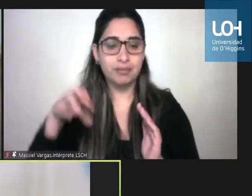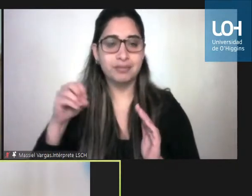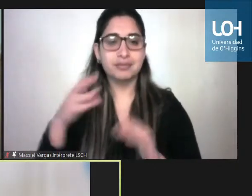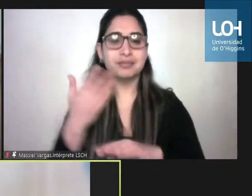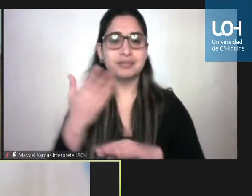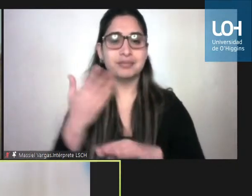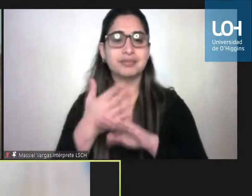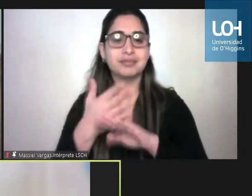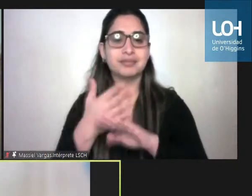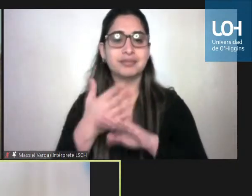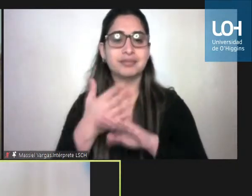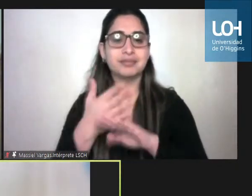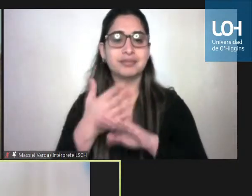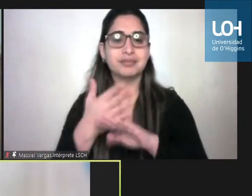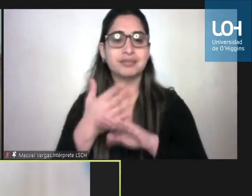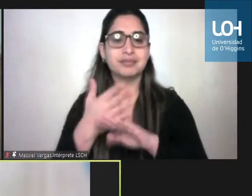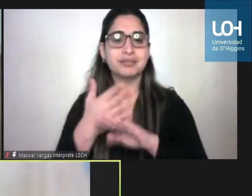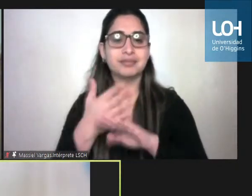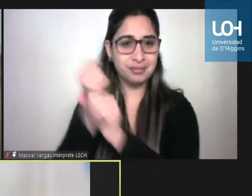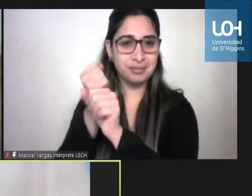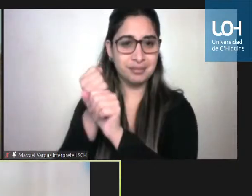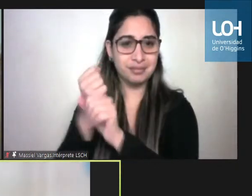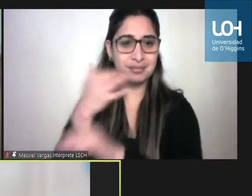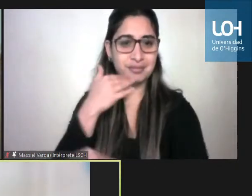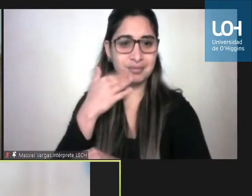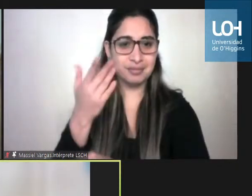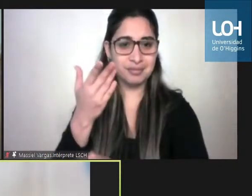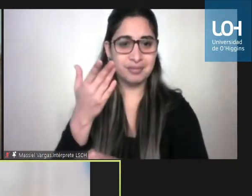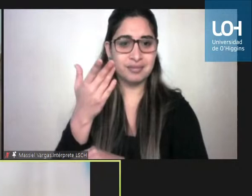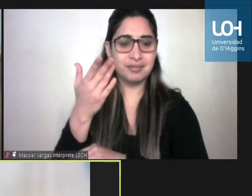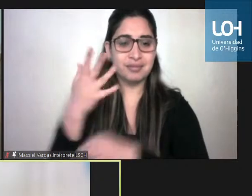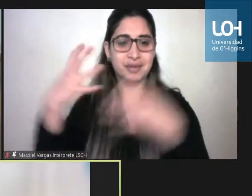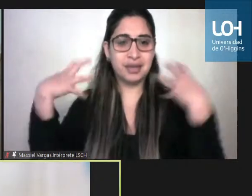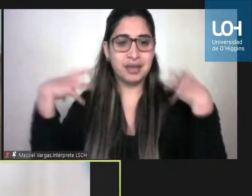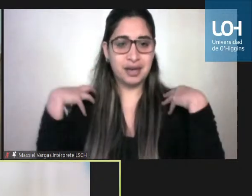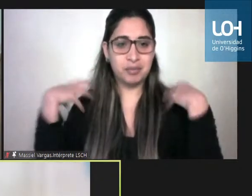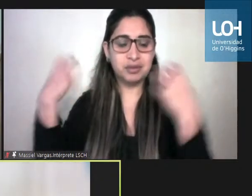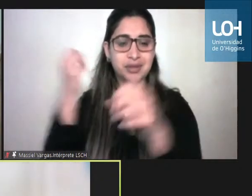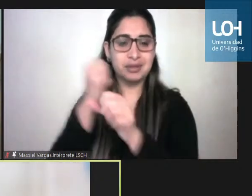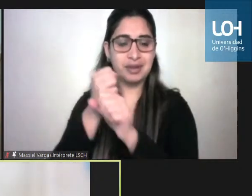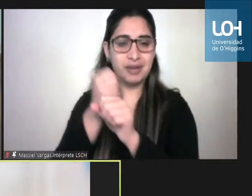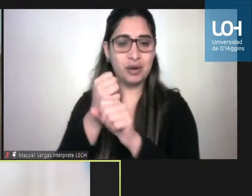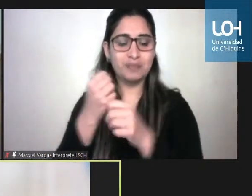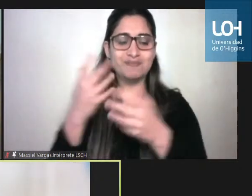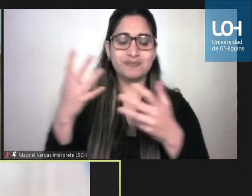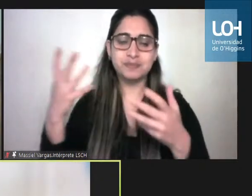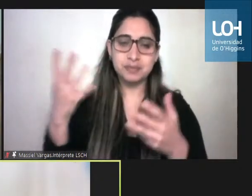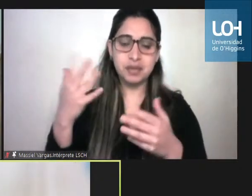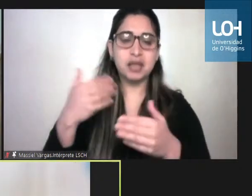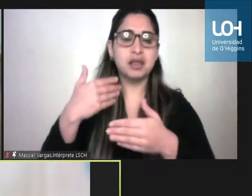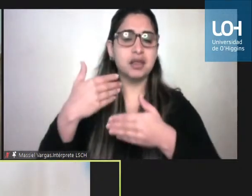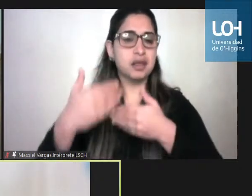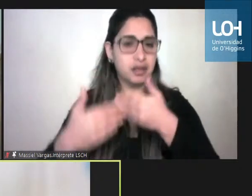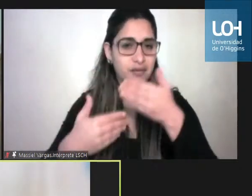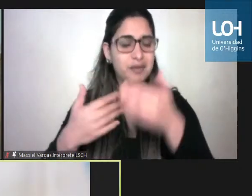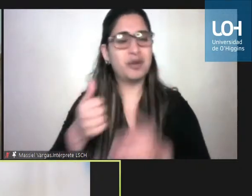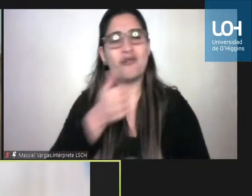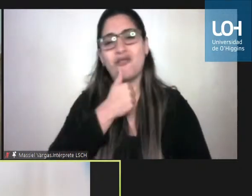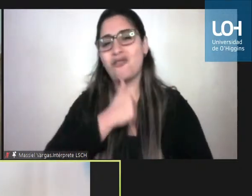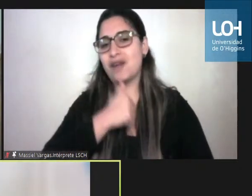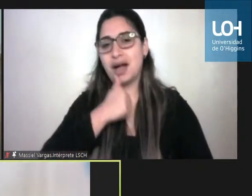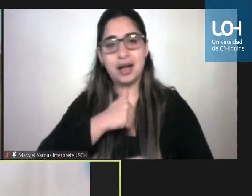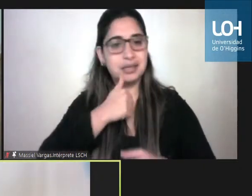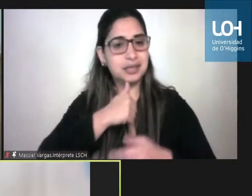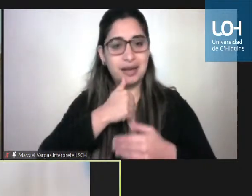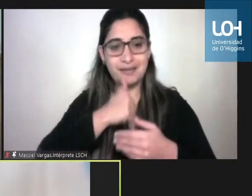la accesibilidad social al trabajo de los puestos de trabajo entonces ahí hubo harto harto avance pero nos queda mucho camino todavía